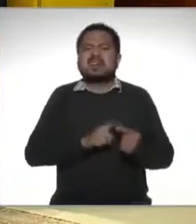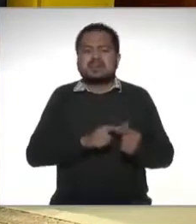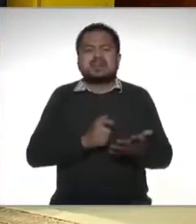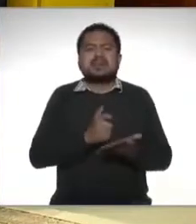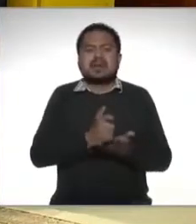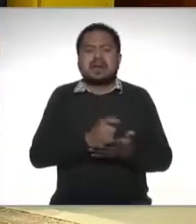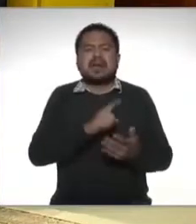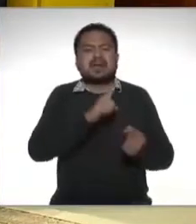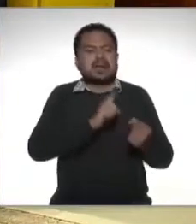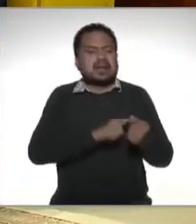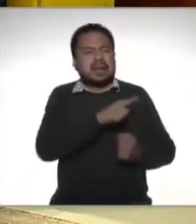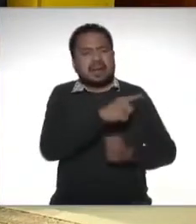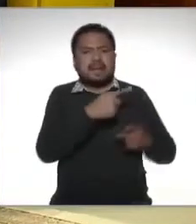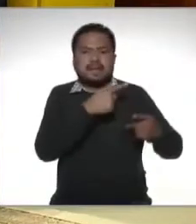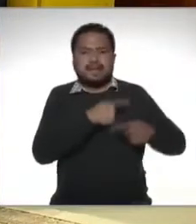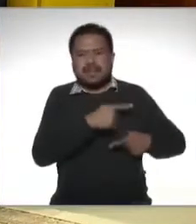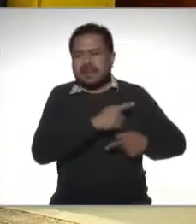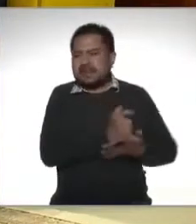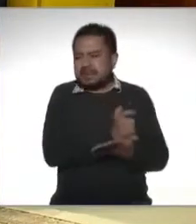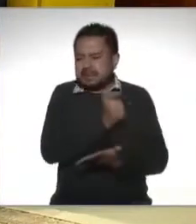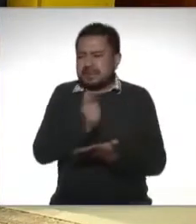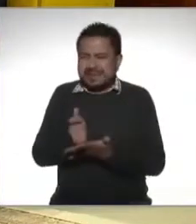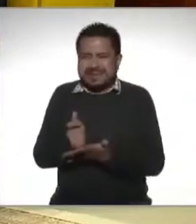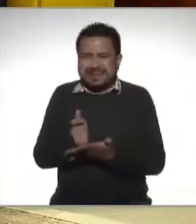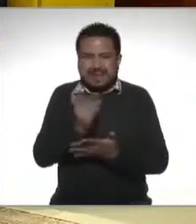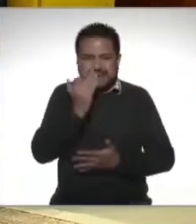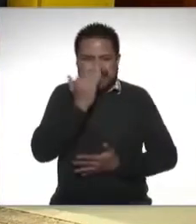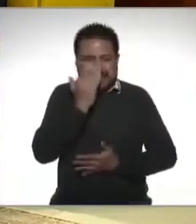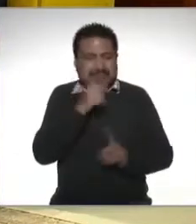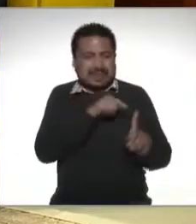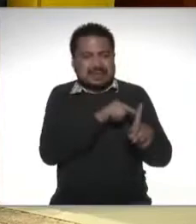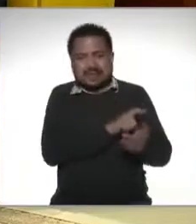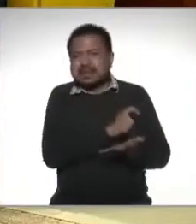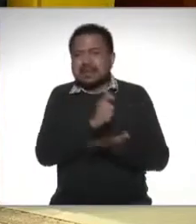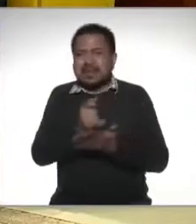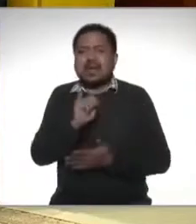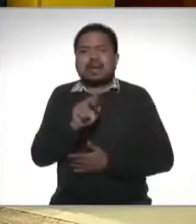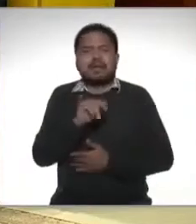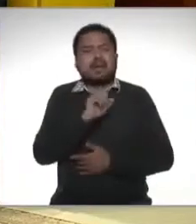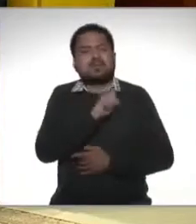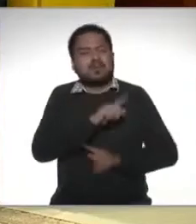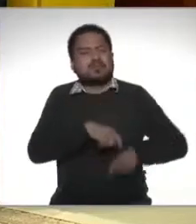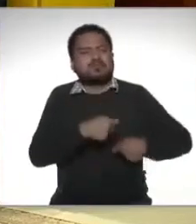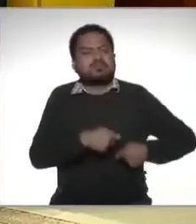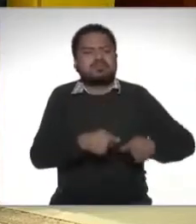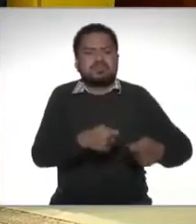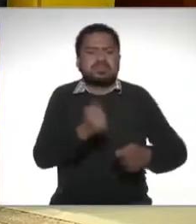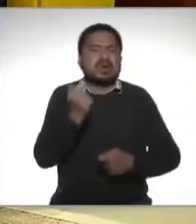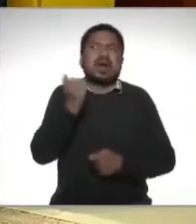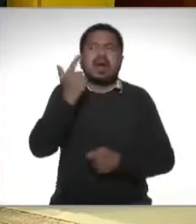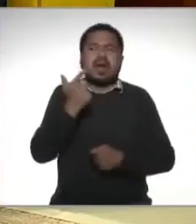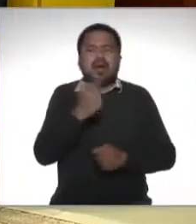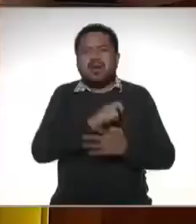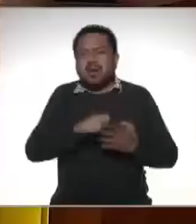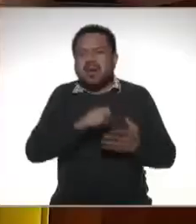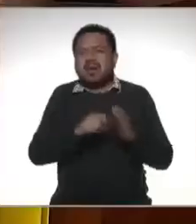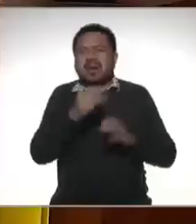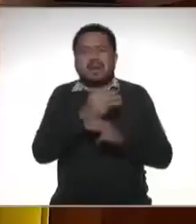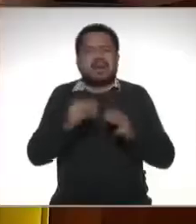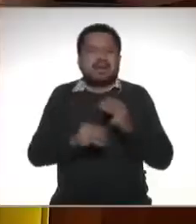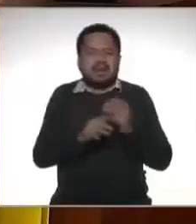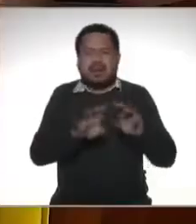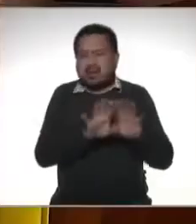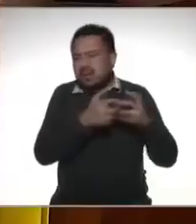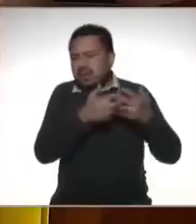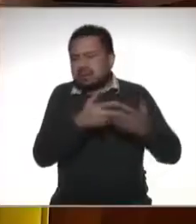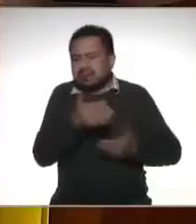el que indirectamente en este caso obtuvo el bien y estos actos se pueden repetir porque a lo mejor alguien compra materia prima lo pasa a un proceso